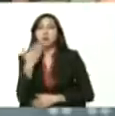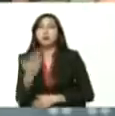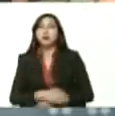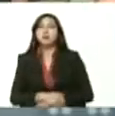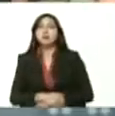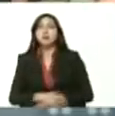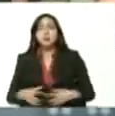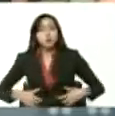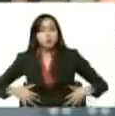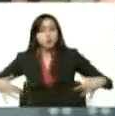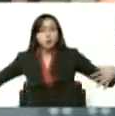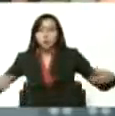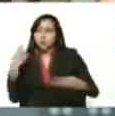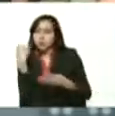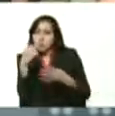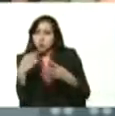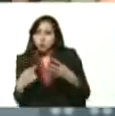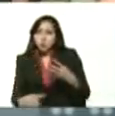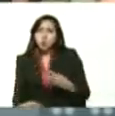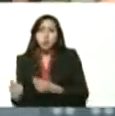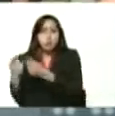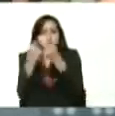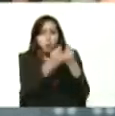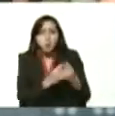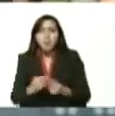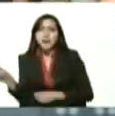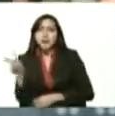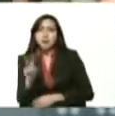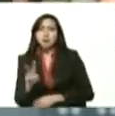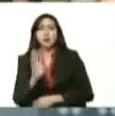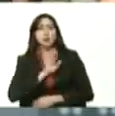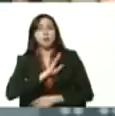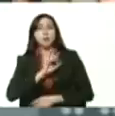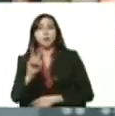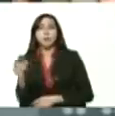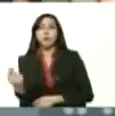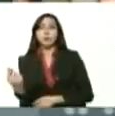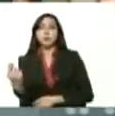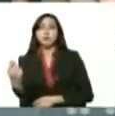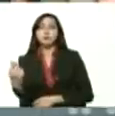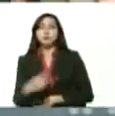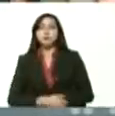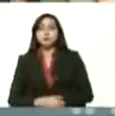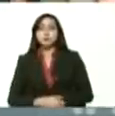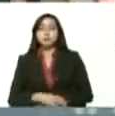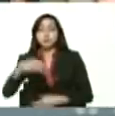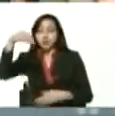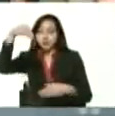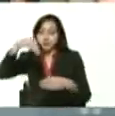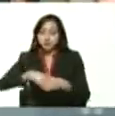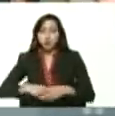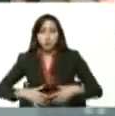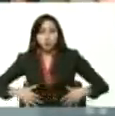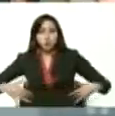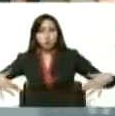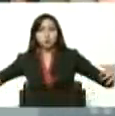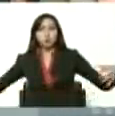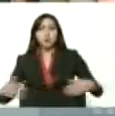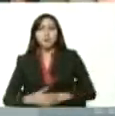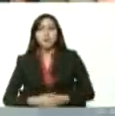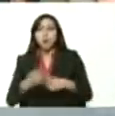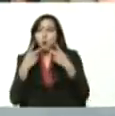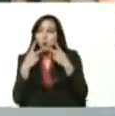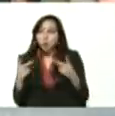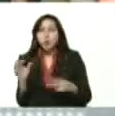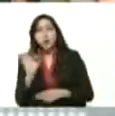riqueza financiero. Venezuela tiene su moneda y bueno, toda la riqueza que ingrese al país por vía pública